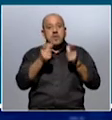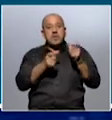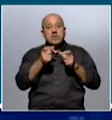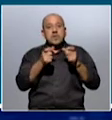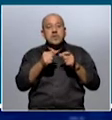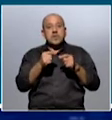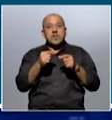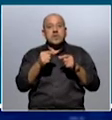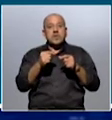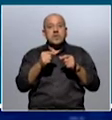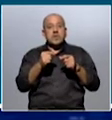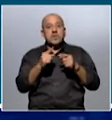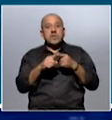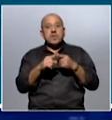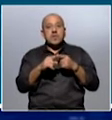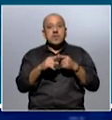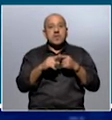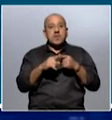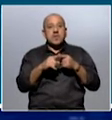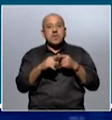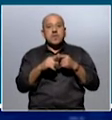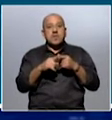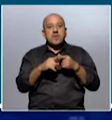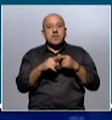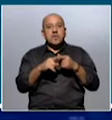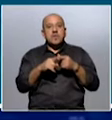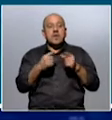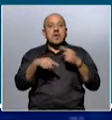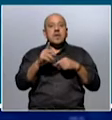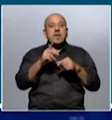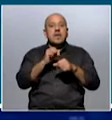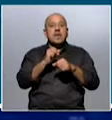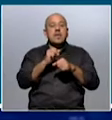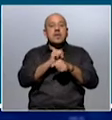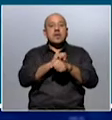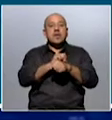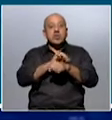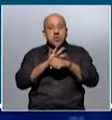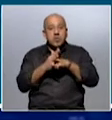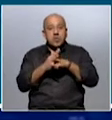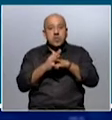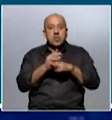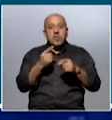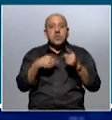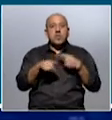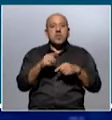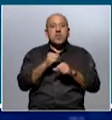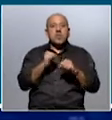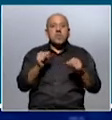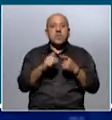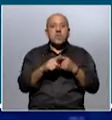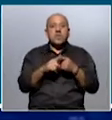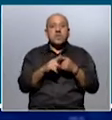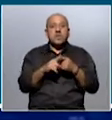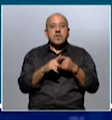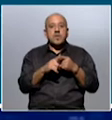contagio, porque es cierto, sabemos que si el COVID-19 ingresa en los residenciales puede ser muy